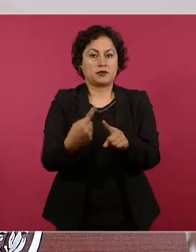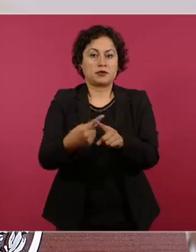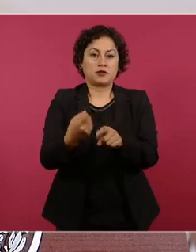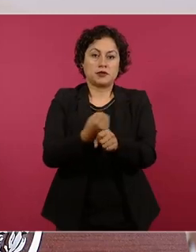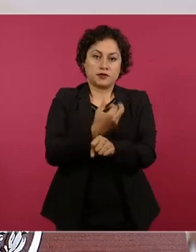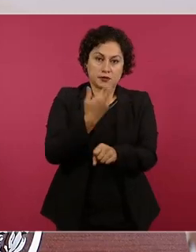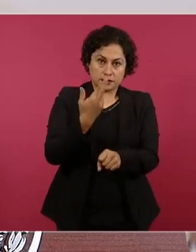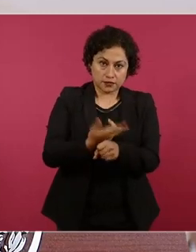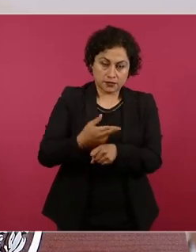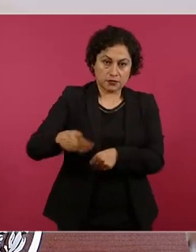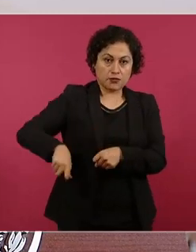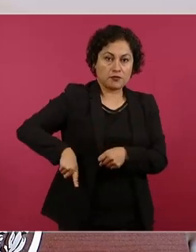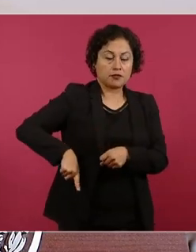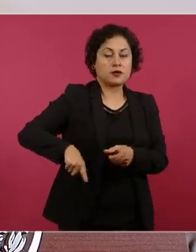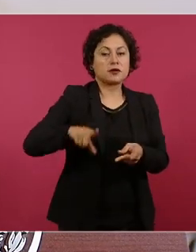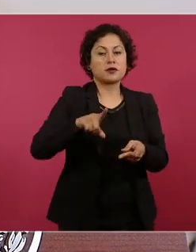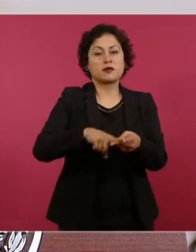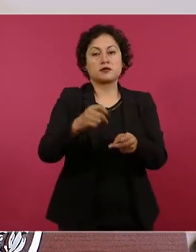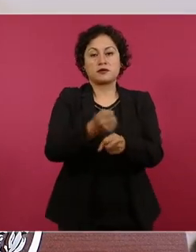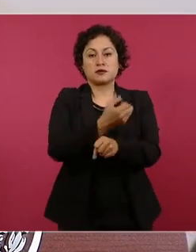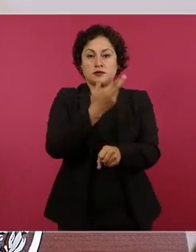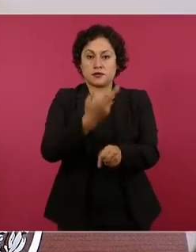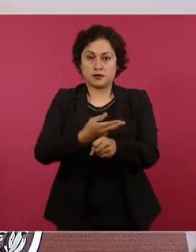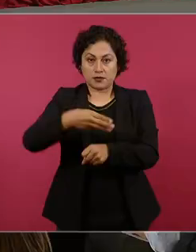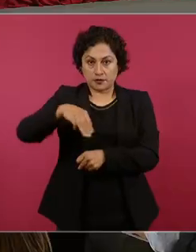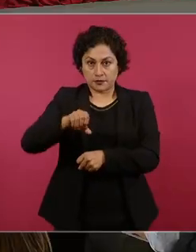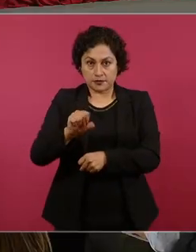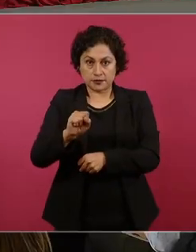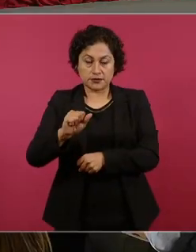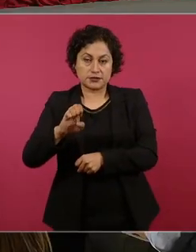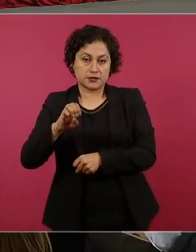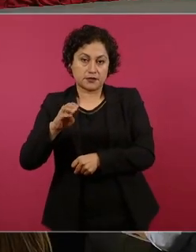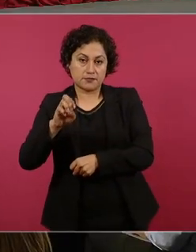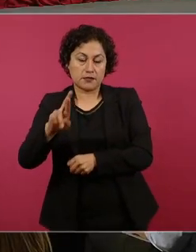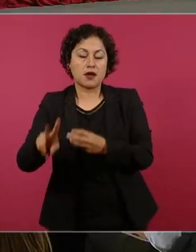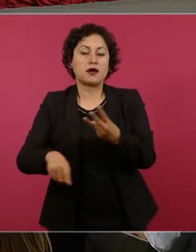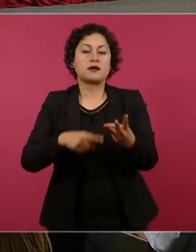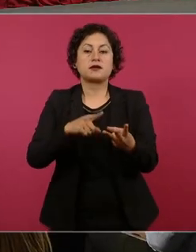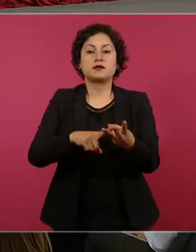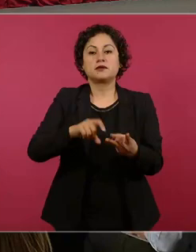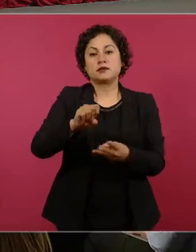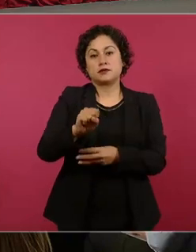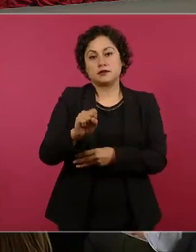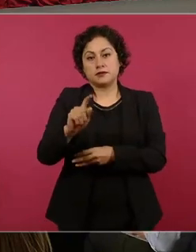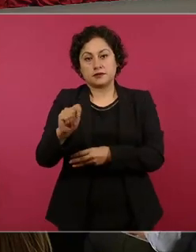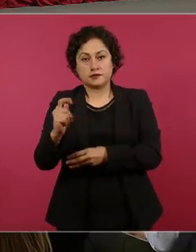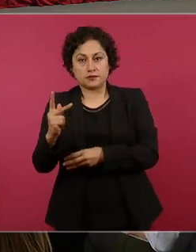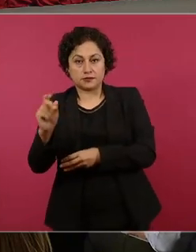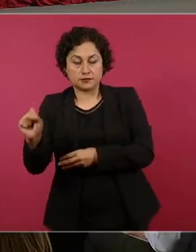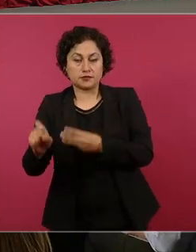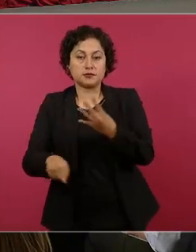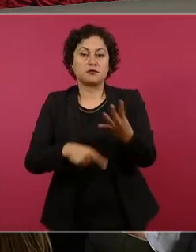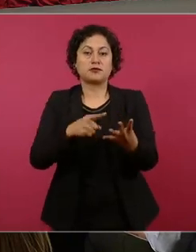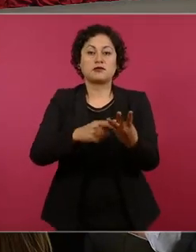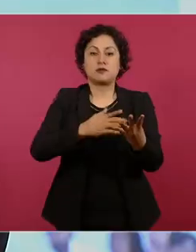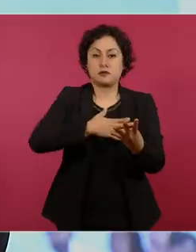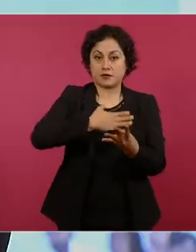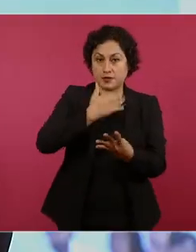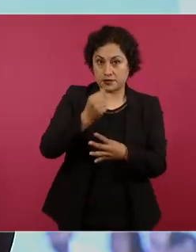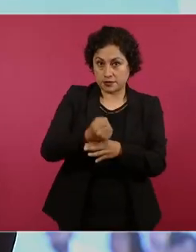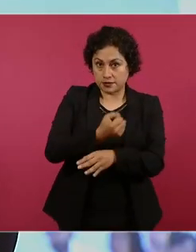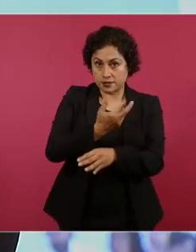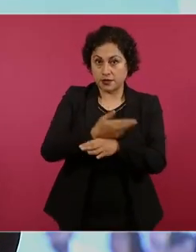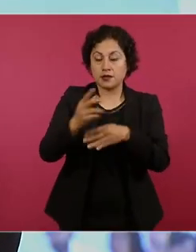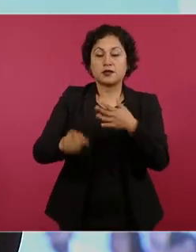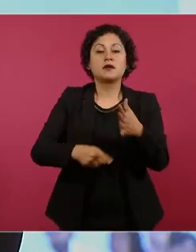Secretaría de Marina, desde luego Trabajo y Previsión Social, la Secretaría de Bienestar, la Fiscalía General del Estado